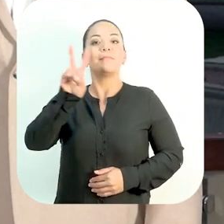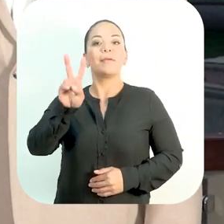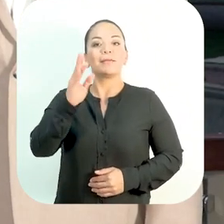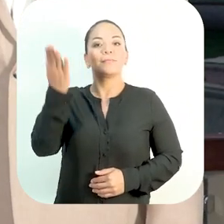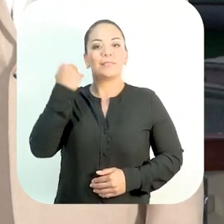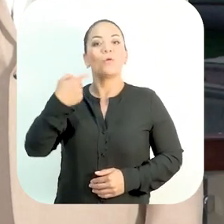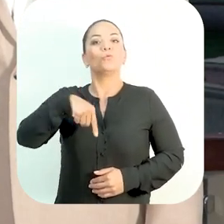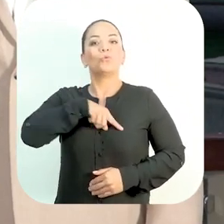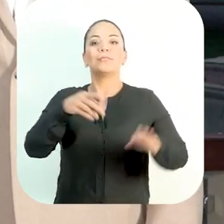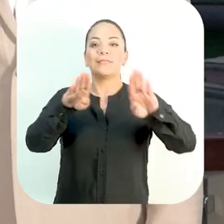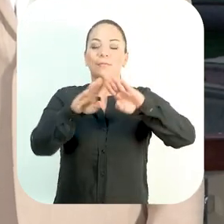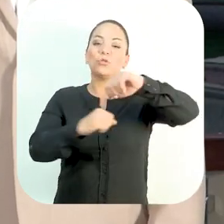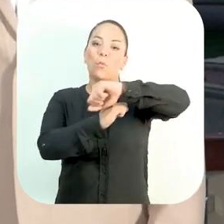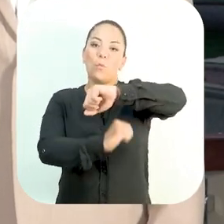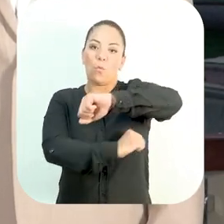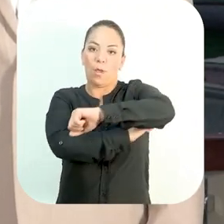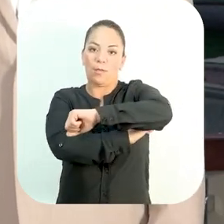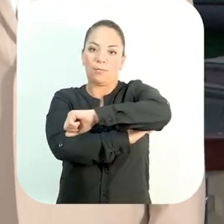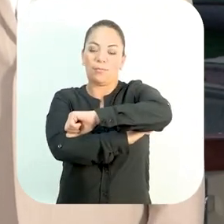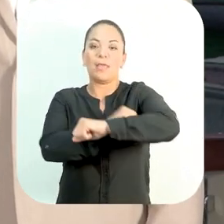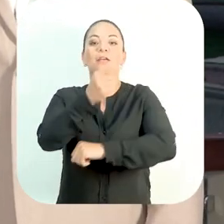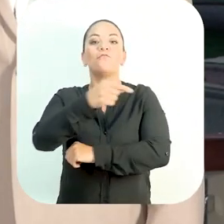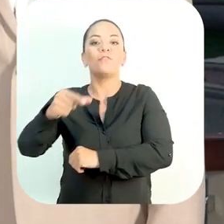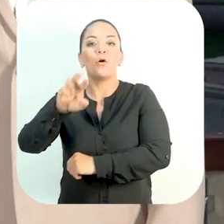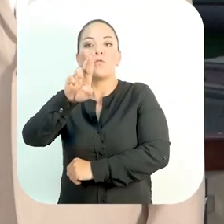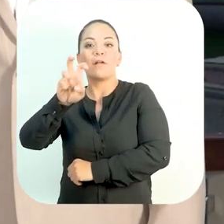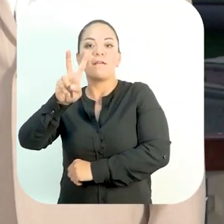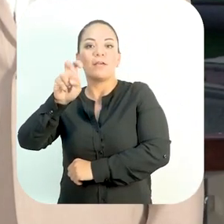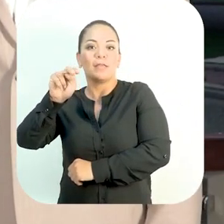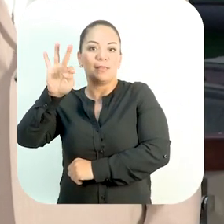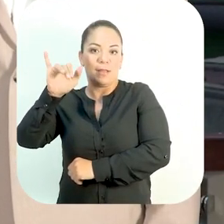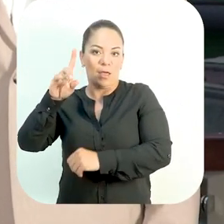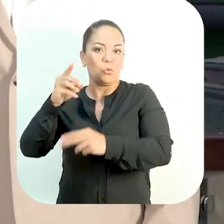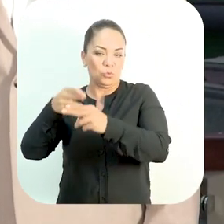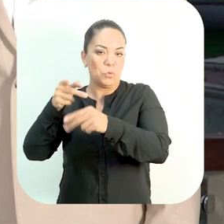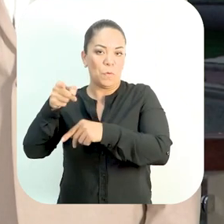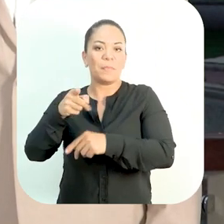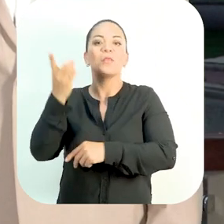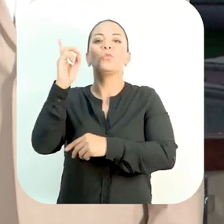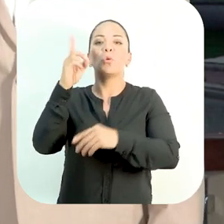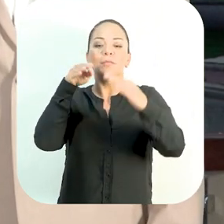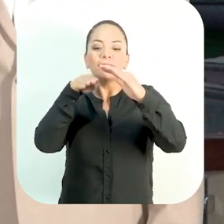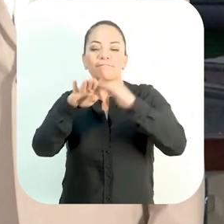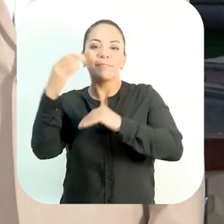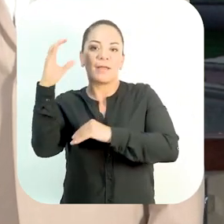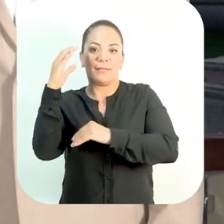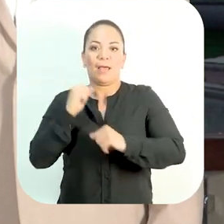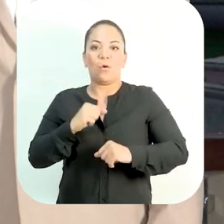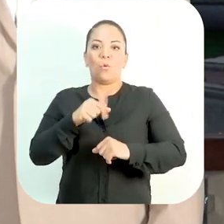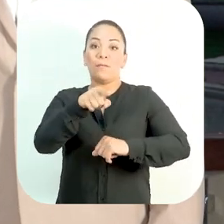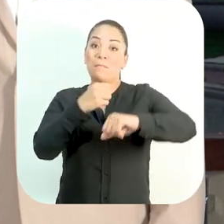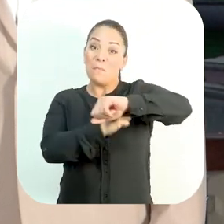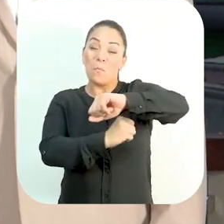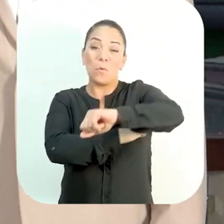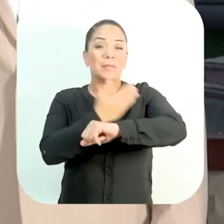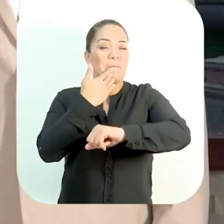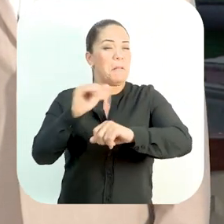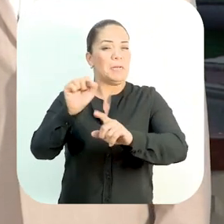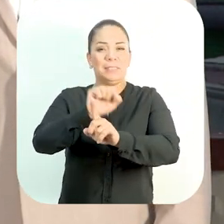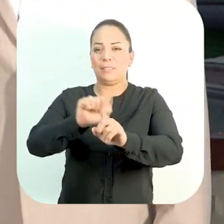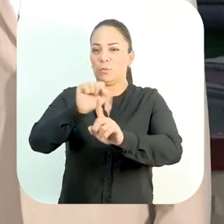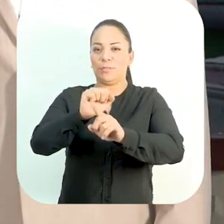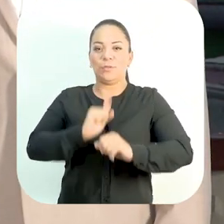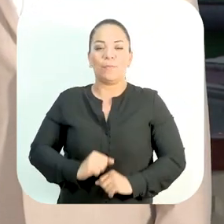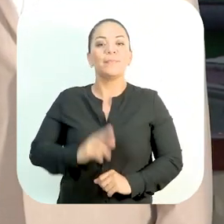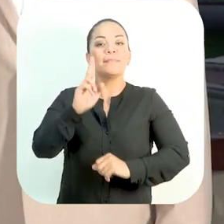El viernes pasado tuvimos que cerrar el puente sobre el río Reventado en la entrada de Cartago debido a los daños que presentaba la